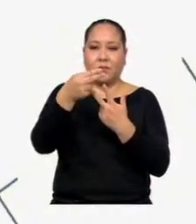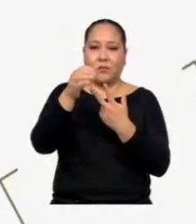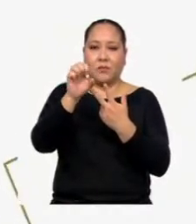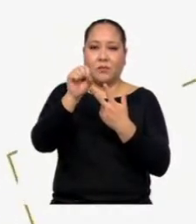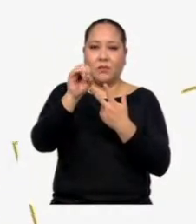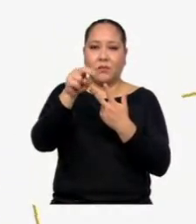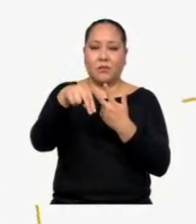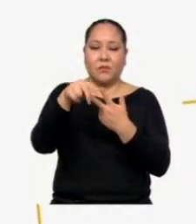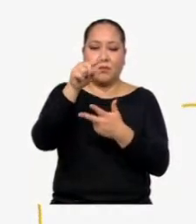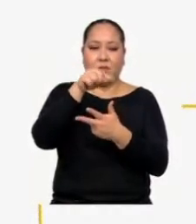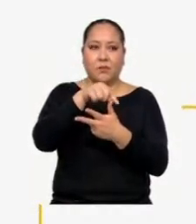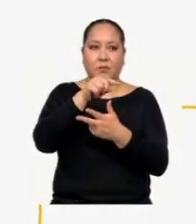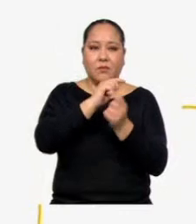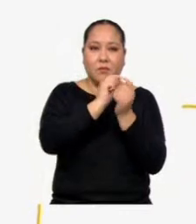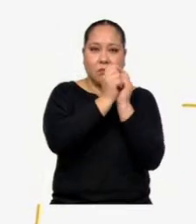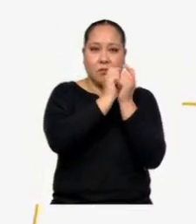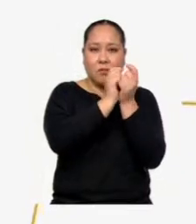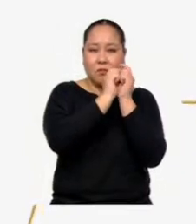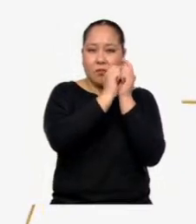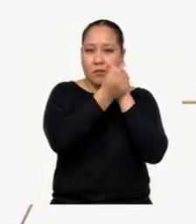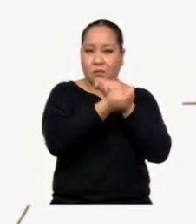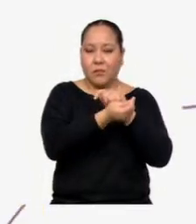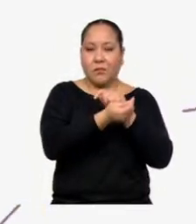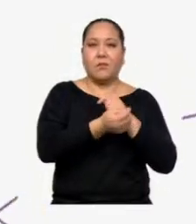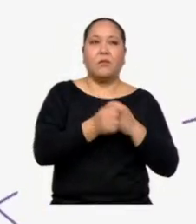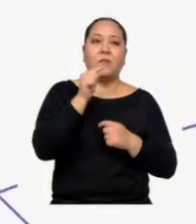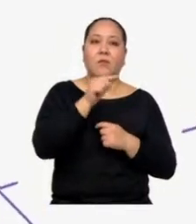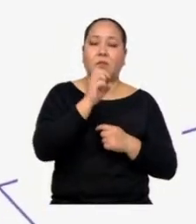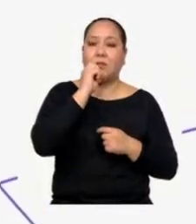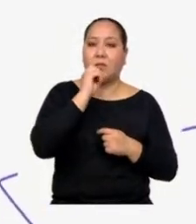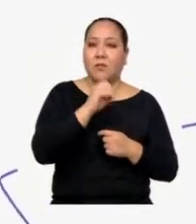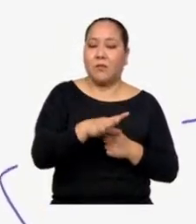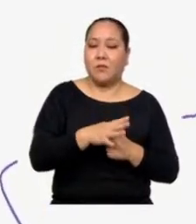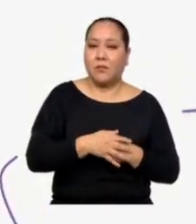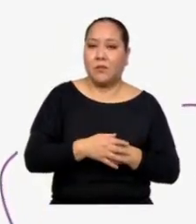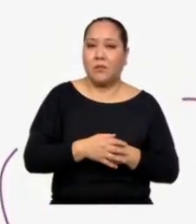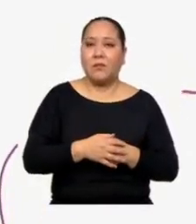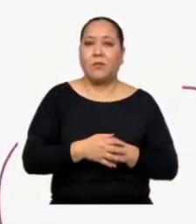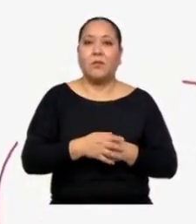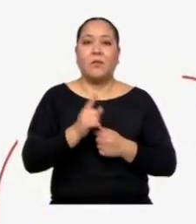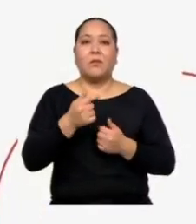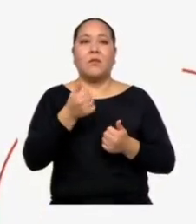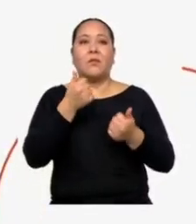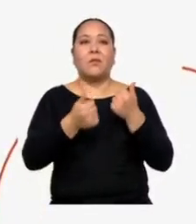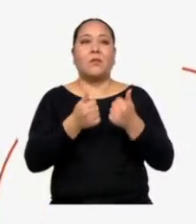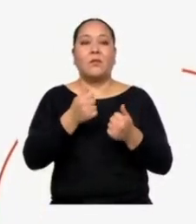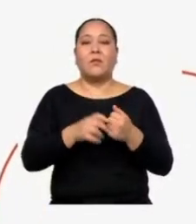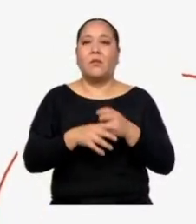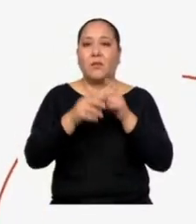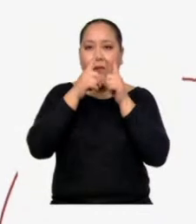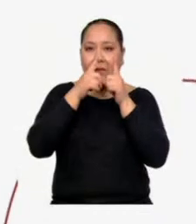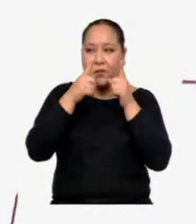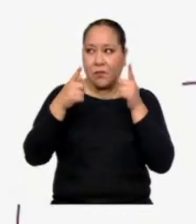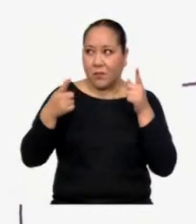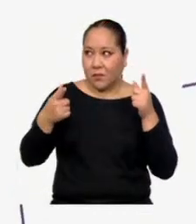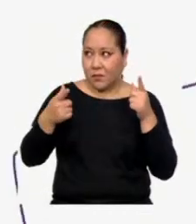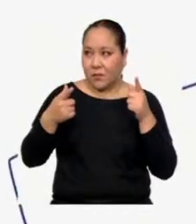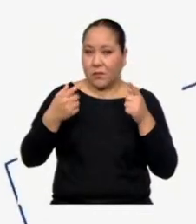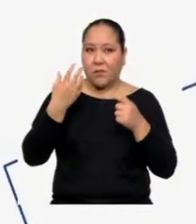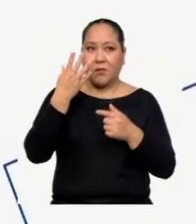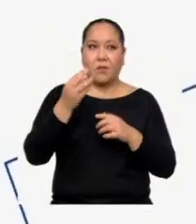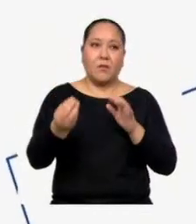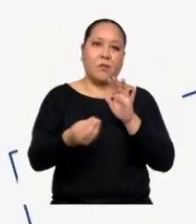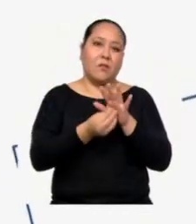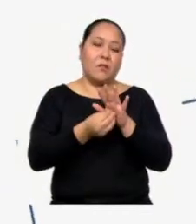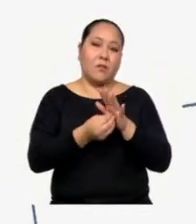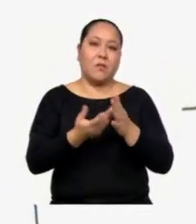La primera propiedad se refiere, como acabamos de mencionar, al registro lingüístico, ¿no? El cual puede